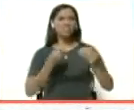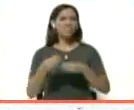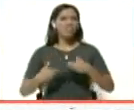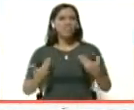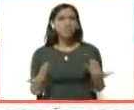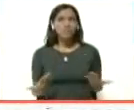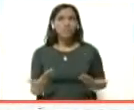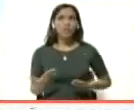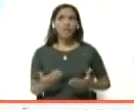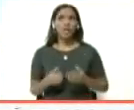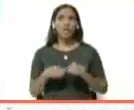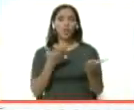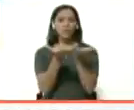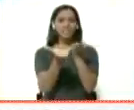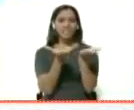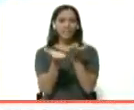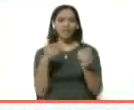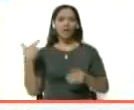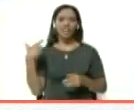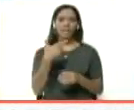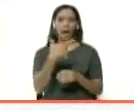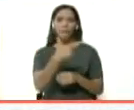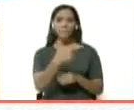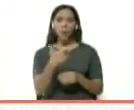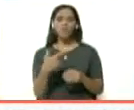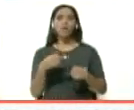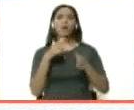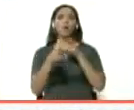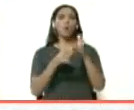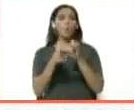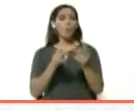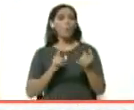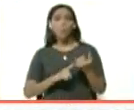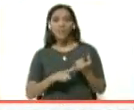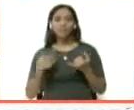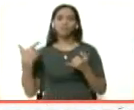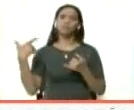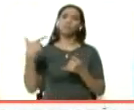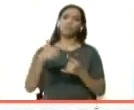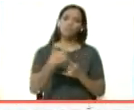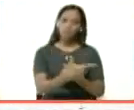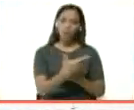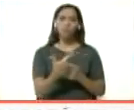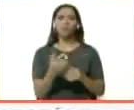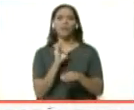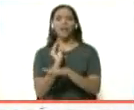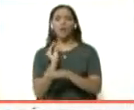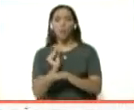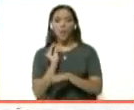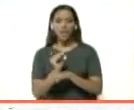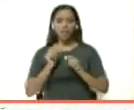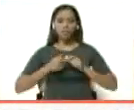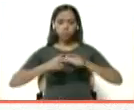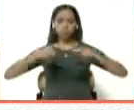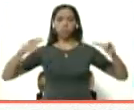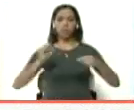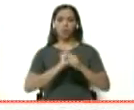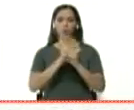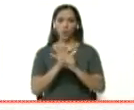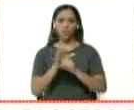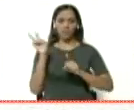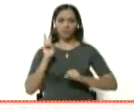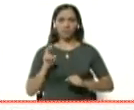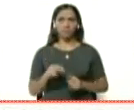los servicios de transporte masivo como metro y autobuses para la prevención del coronavirus en el país?